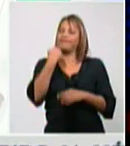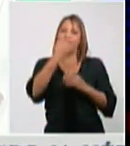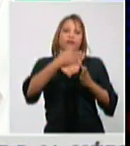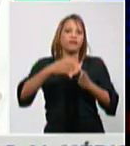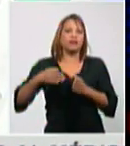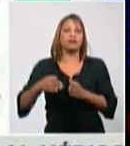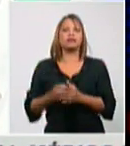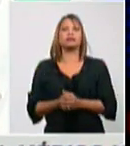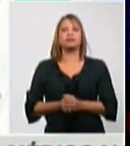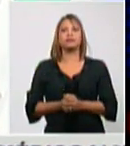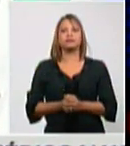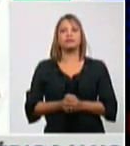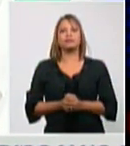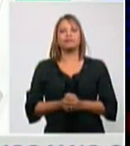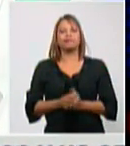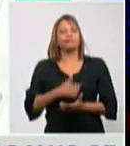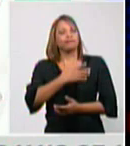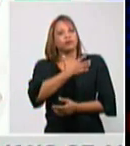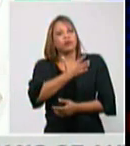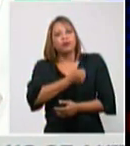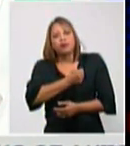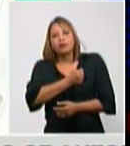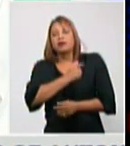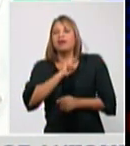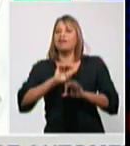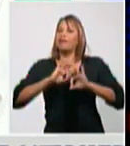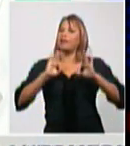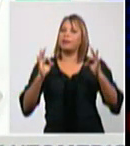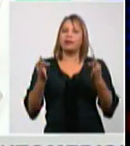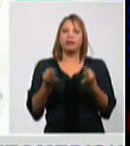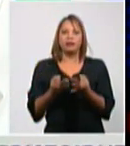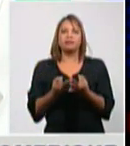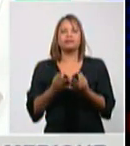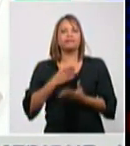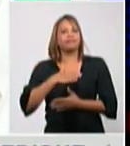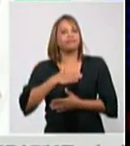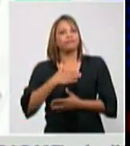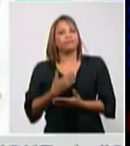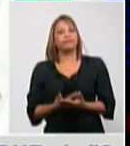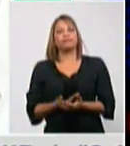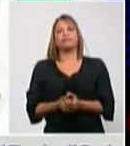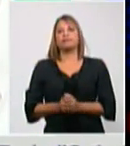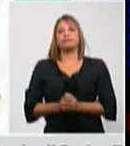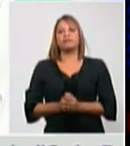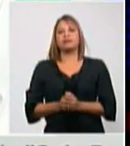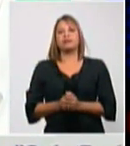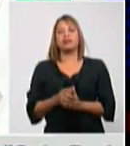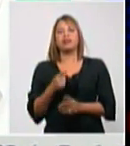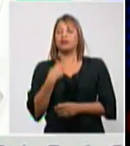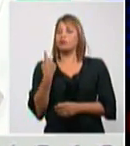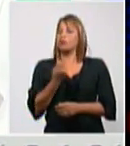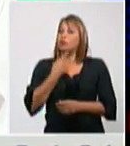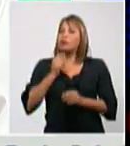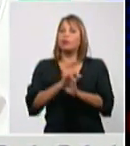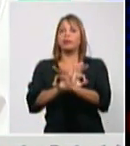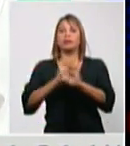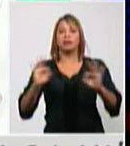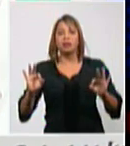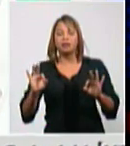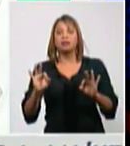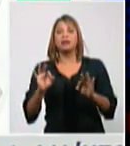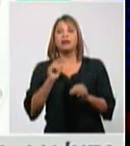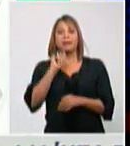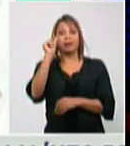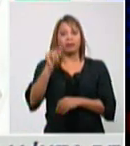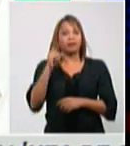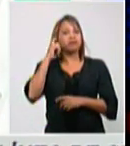Reiteramos nuestras condolencias, realmente nuestros especialistas, nuestro trabajo, nuestros científicos,